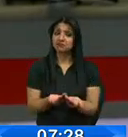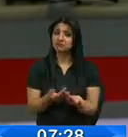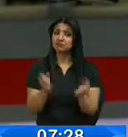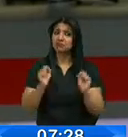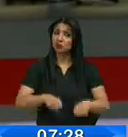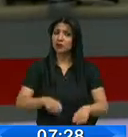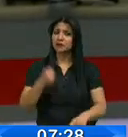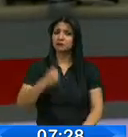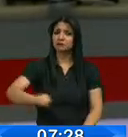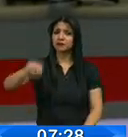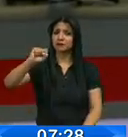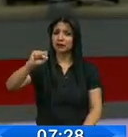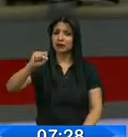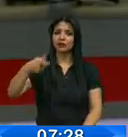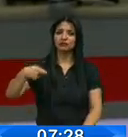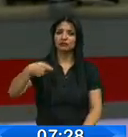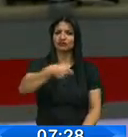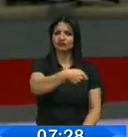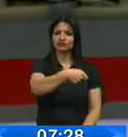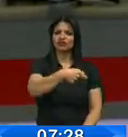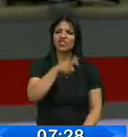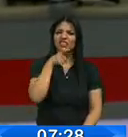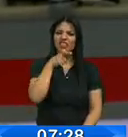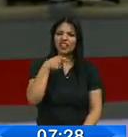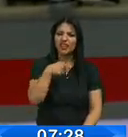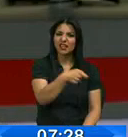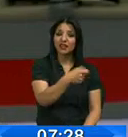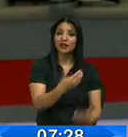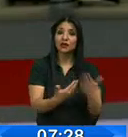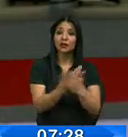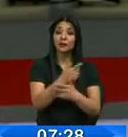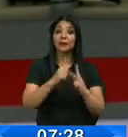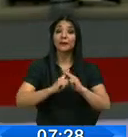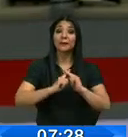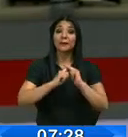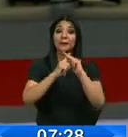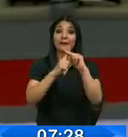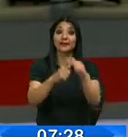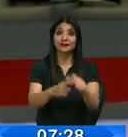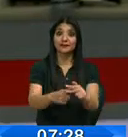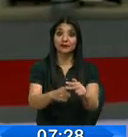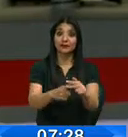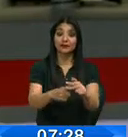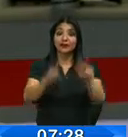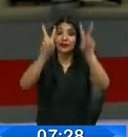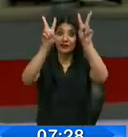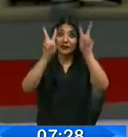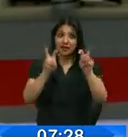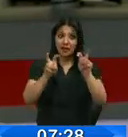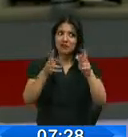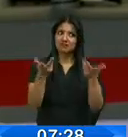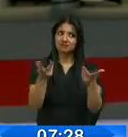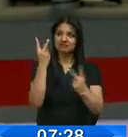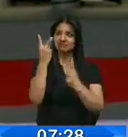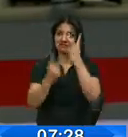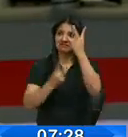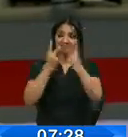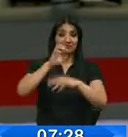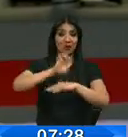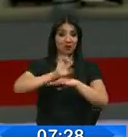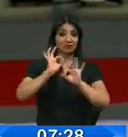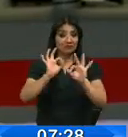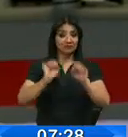turísticos financiados en su totalidad por un nuevo préstamo quirografario denominado Vive Ecuador. Maravilla, ¿no?